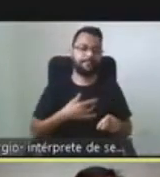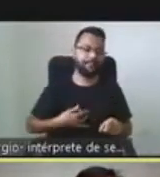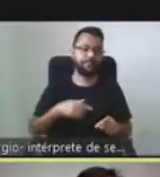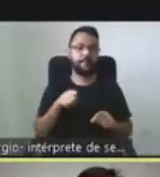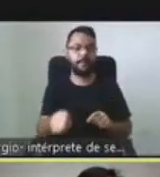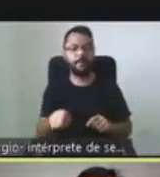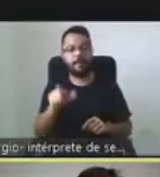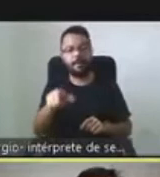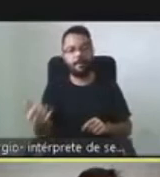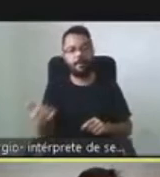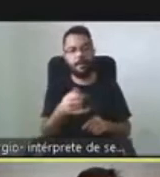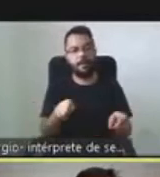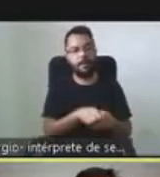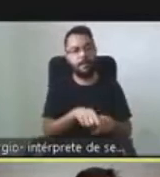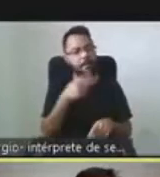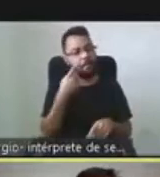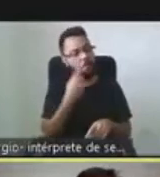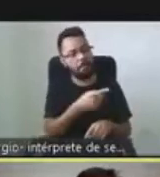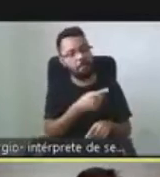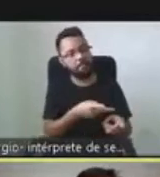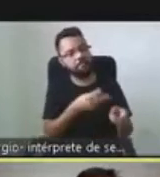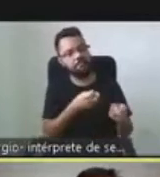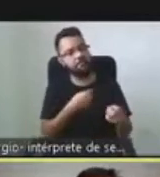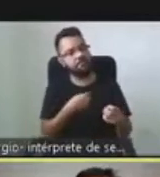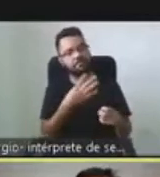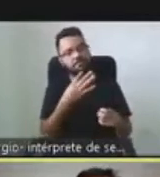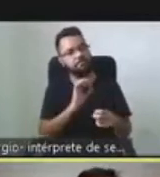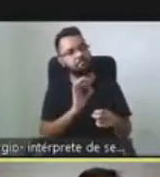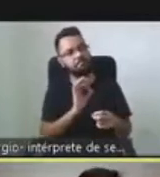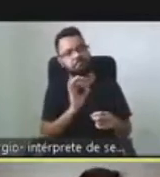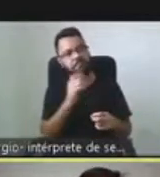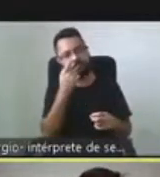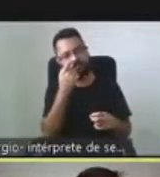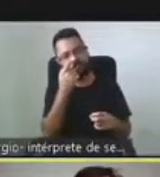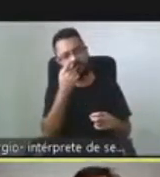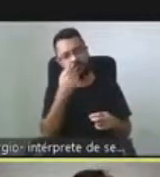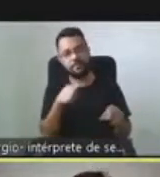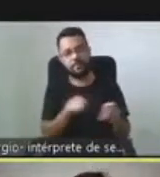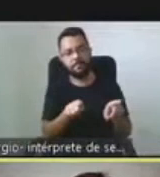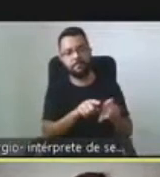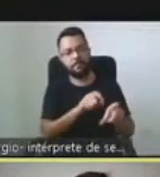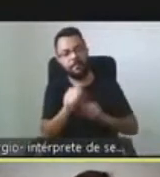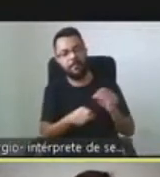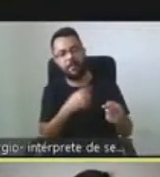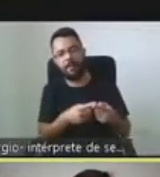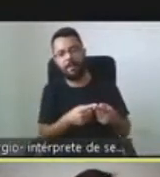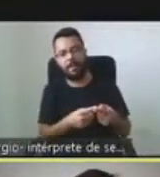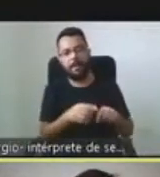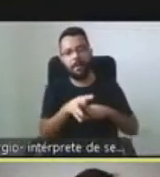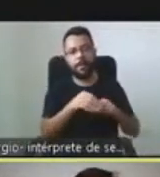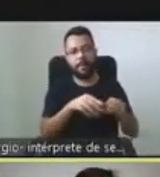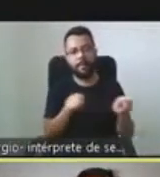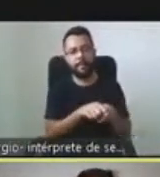justamente lo que les decía, el desconocimiento del personal médico. Además, una concepción atomizada. Te ve el